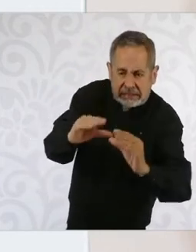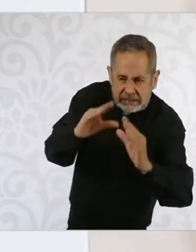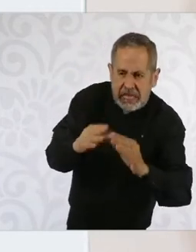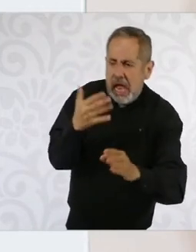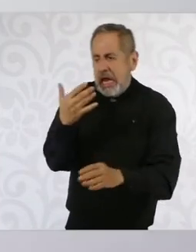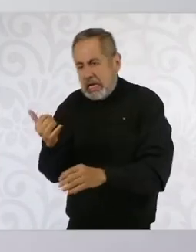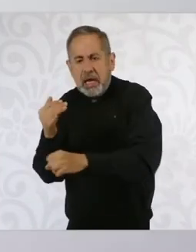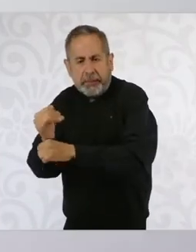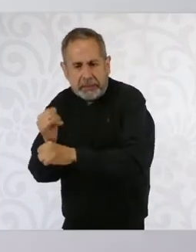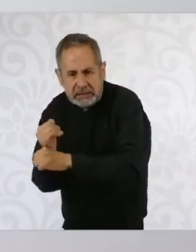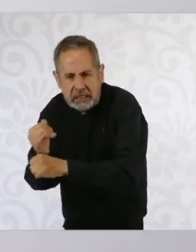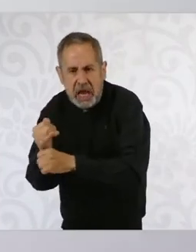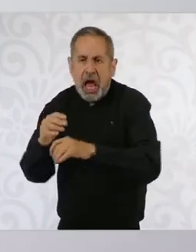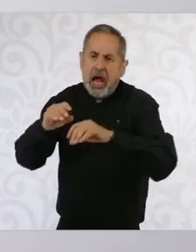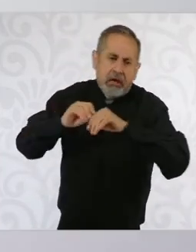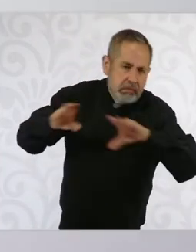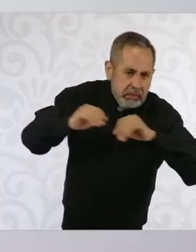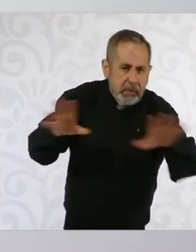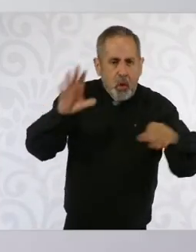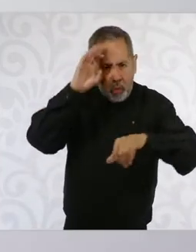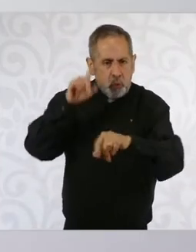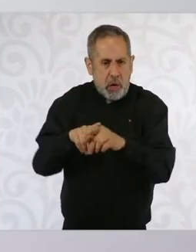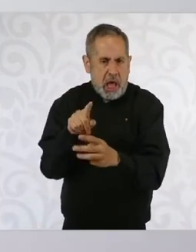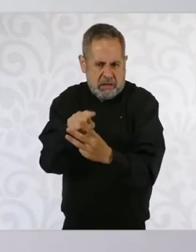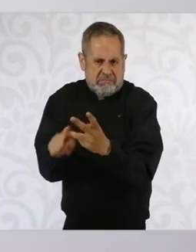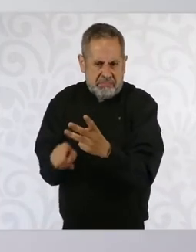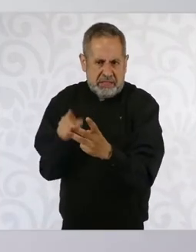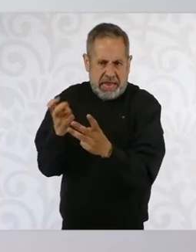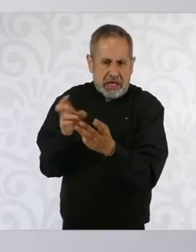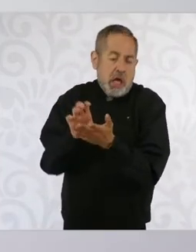investigación y difusión de la cultura, por lo menos en la UNAM.